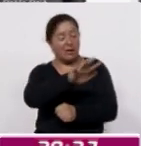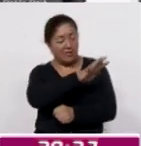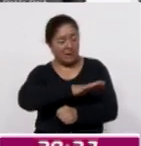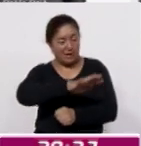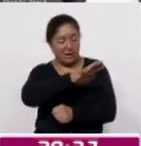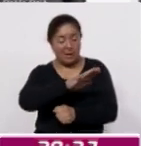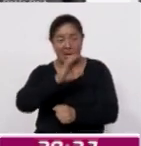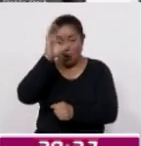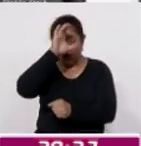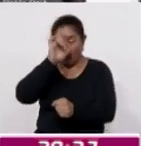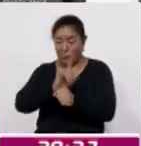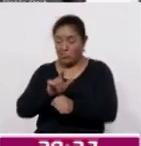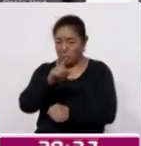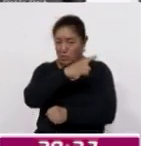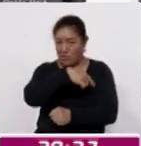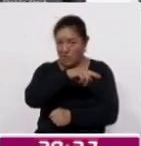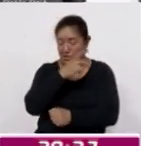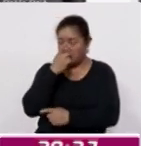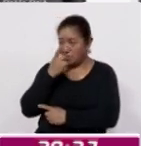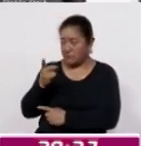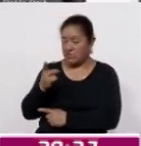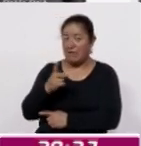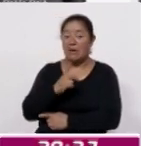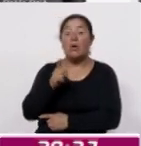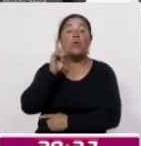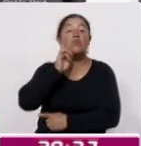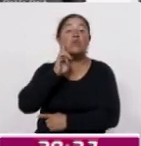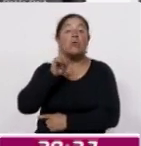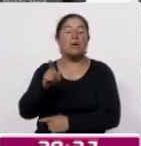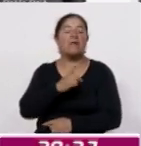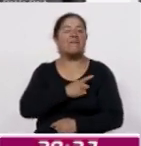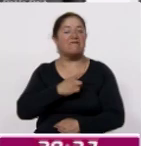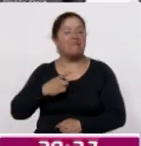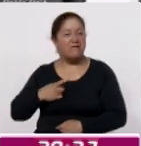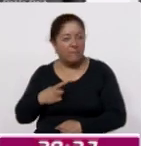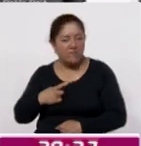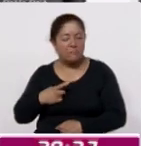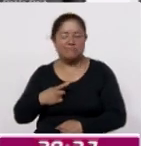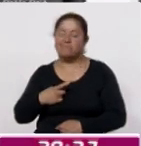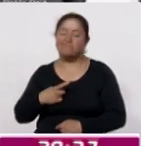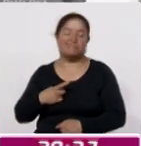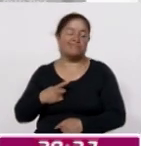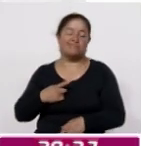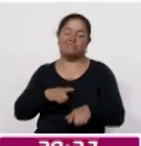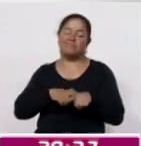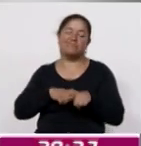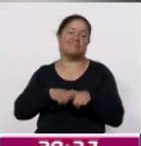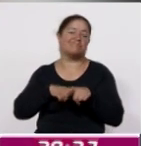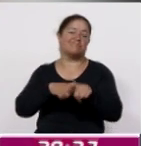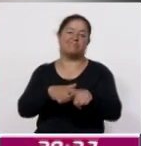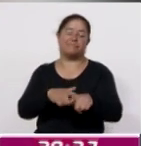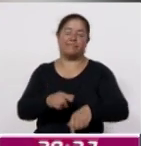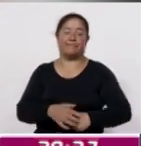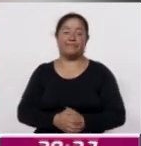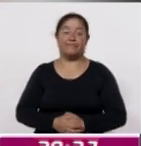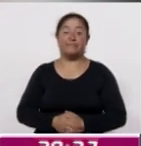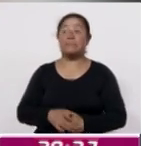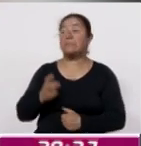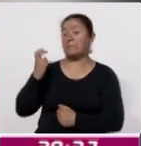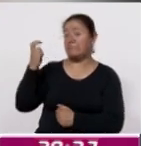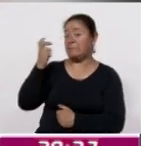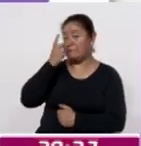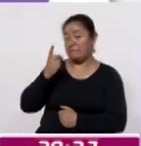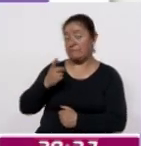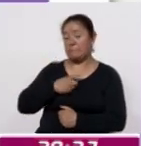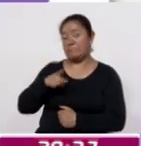que establecen lo que debe ser y hacer una mujer, esas siguen estando vigentes. La especialista destacó que aunque